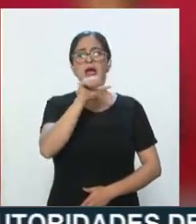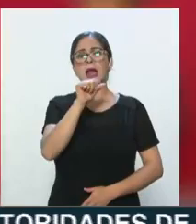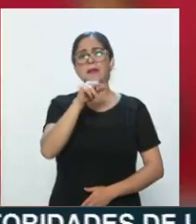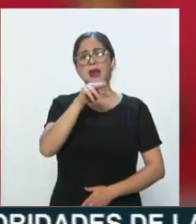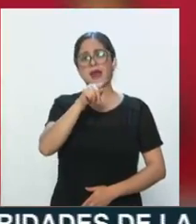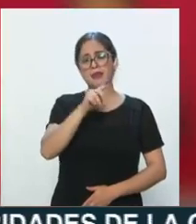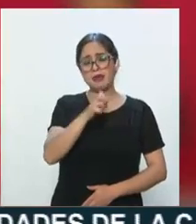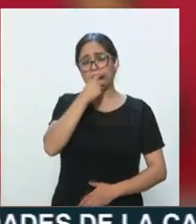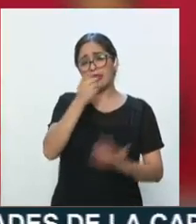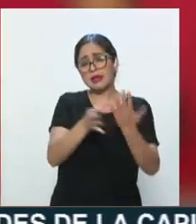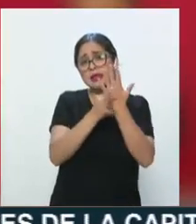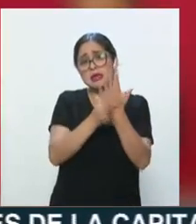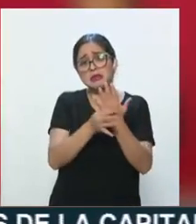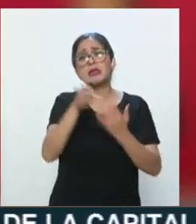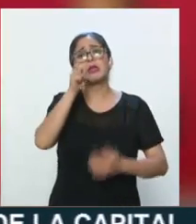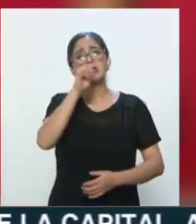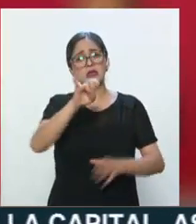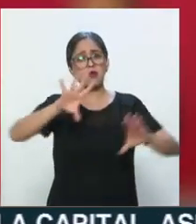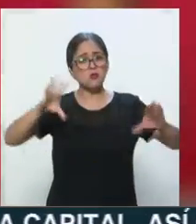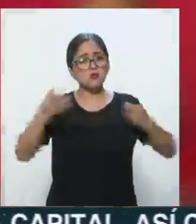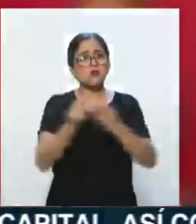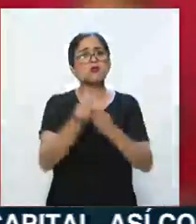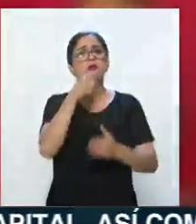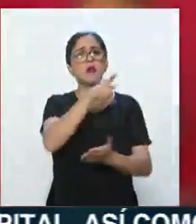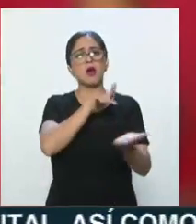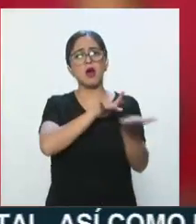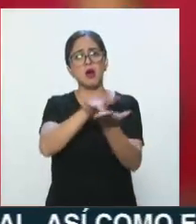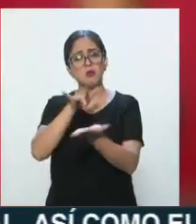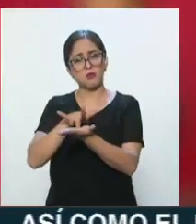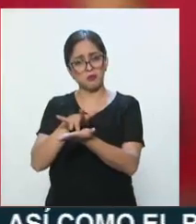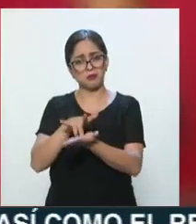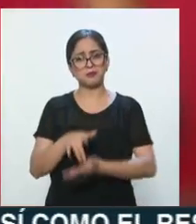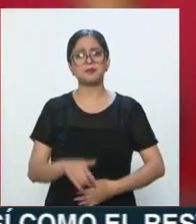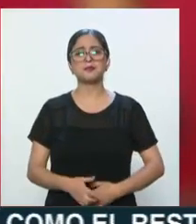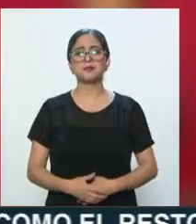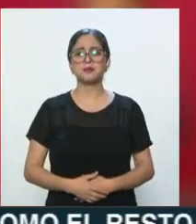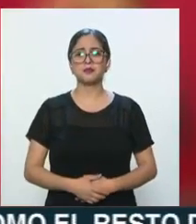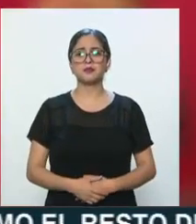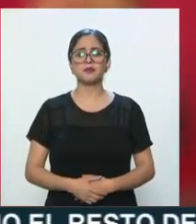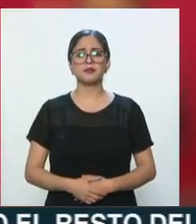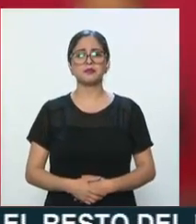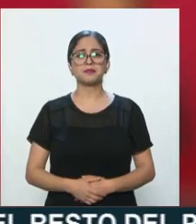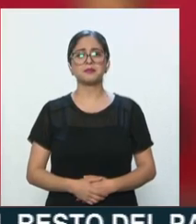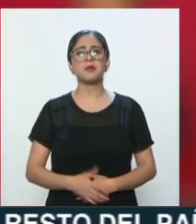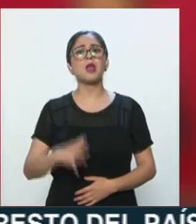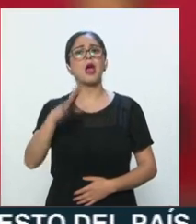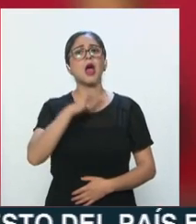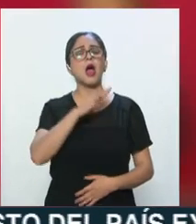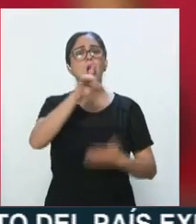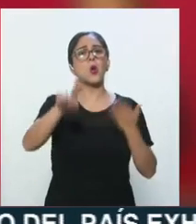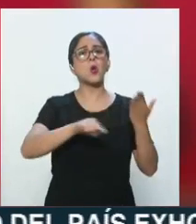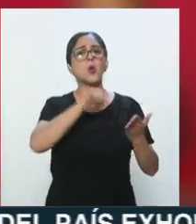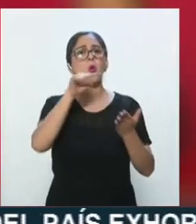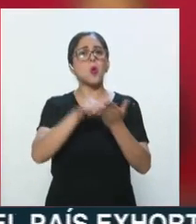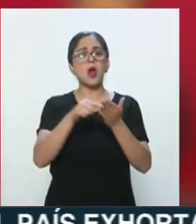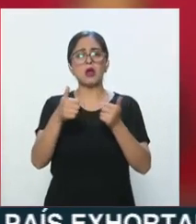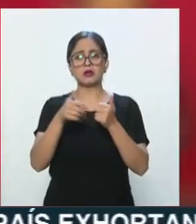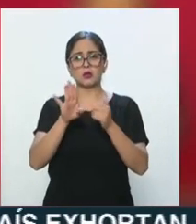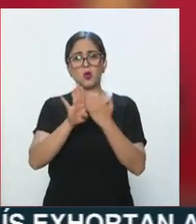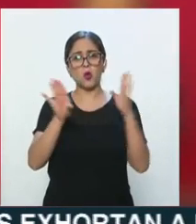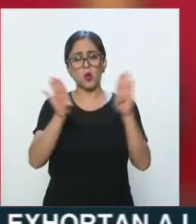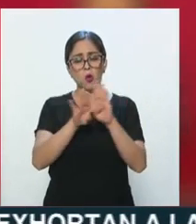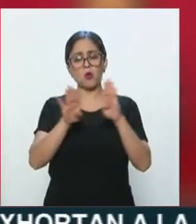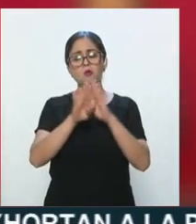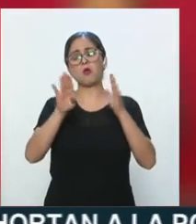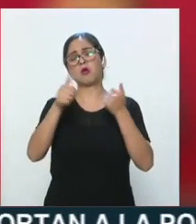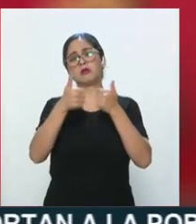detalló la contribución que tendrá esta institución. Tenemos los centros de aislamiento voluntario, tenemos también